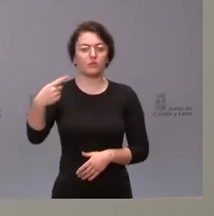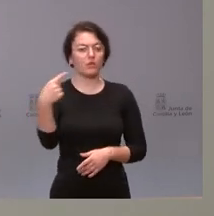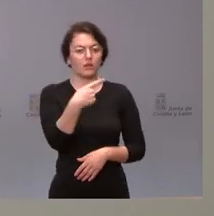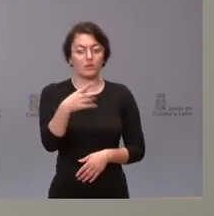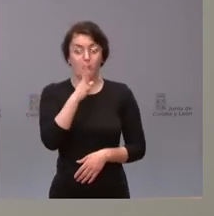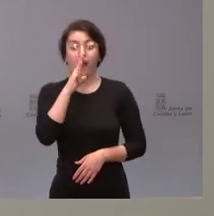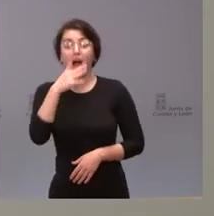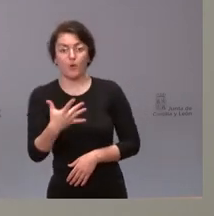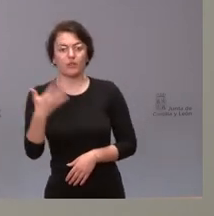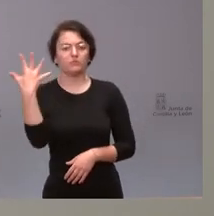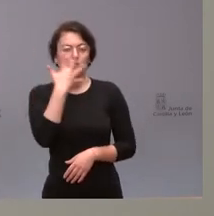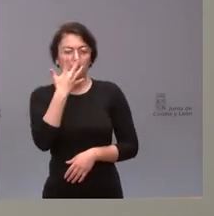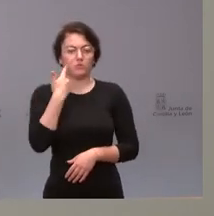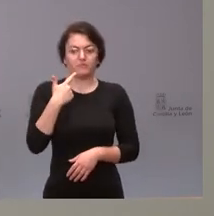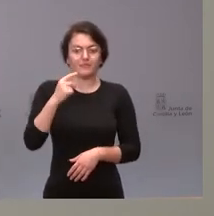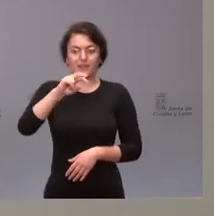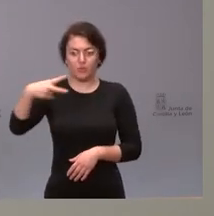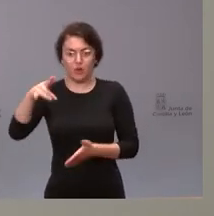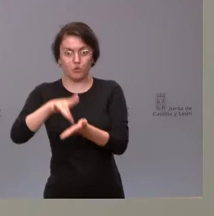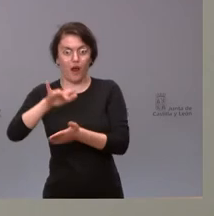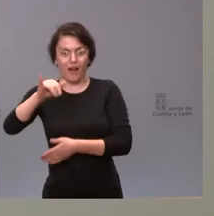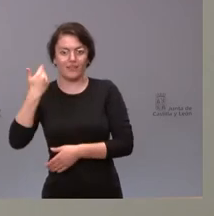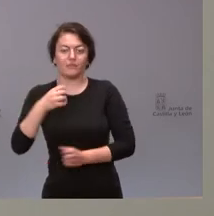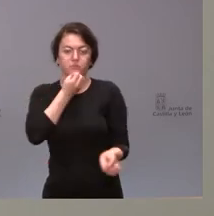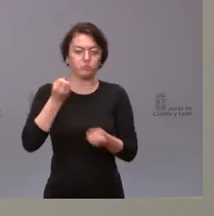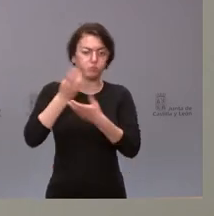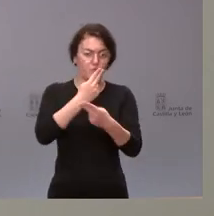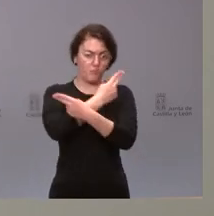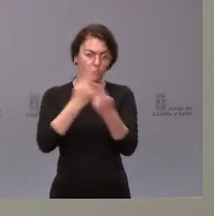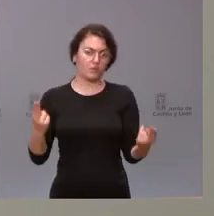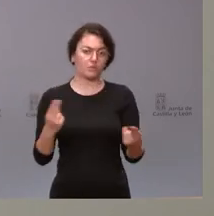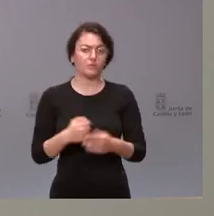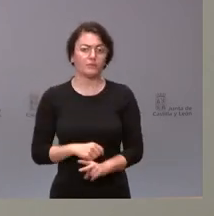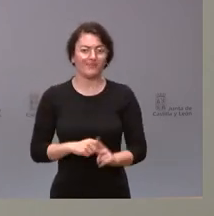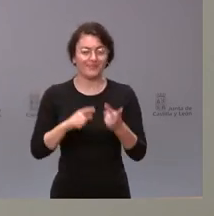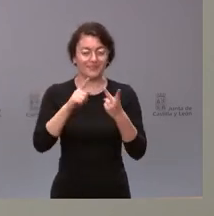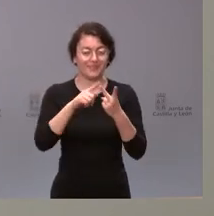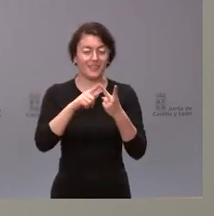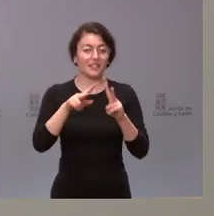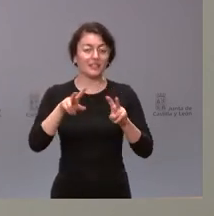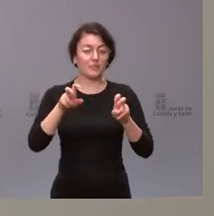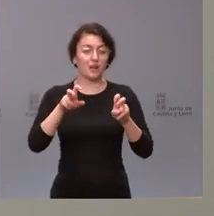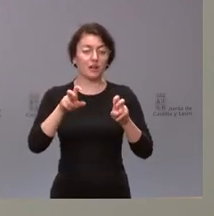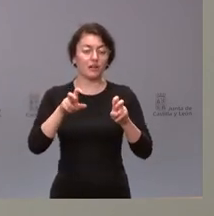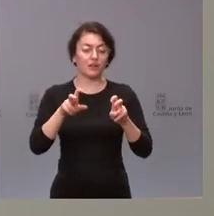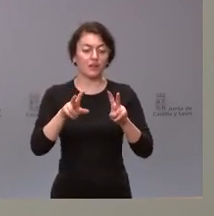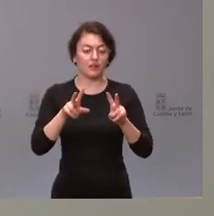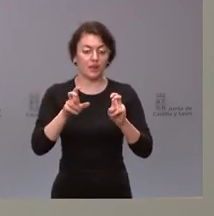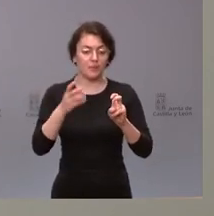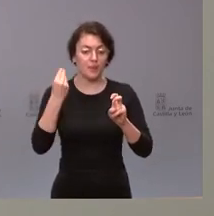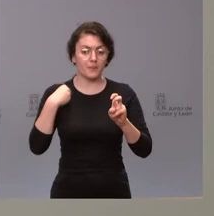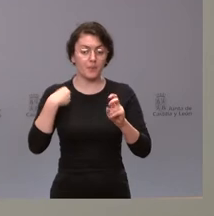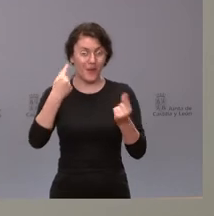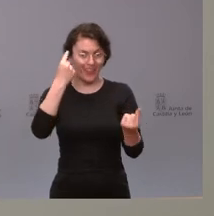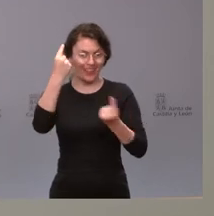resultado, en cuanto lo tengamos, lo haremos público. En segundo lugar, la mesa, en relación con los